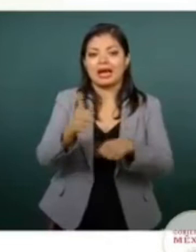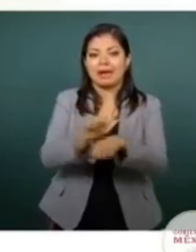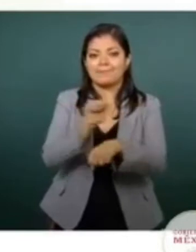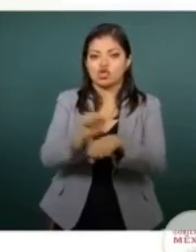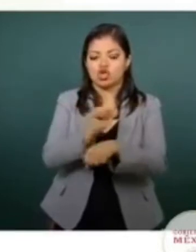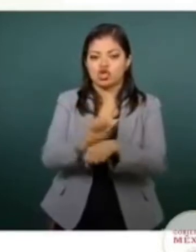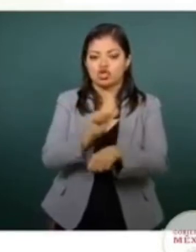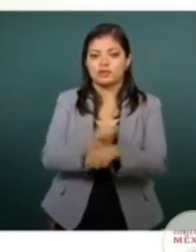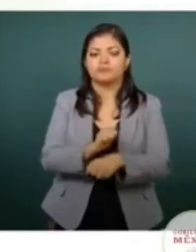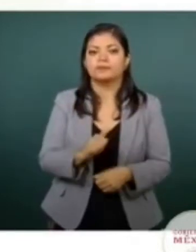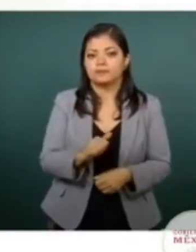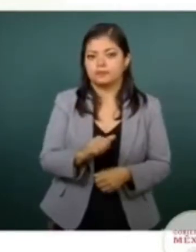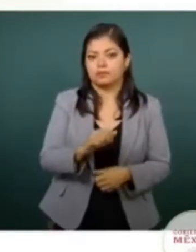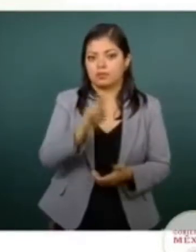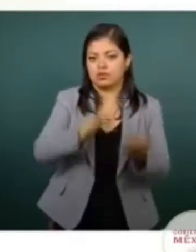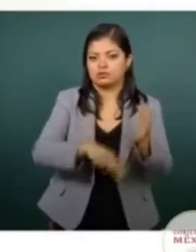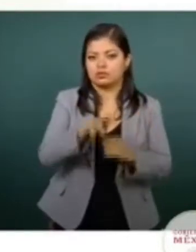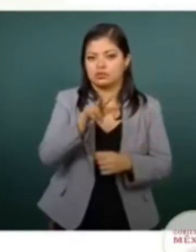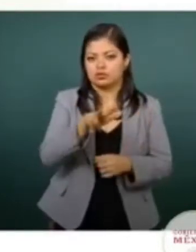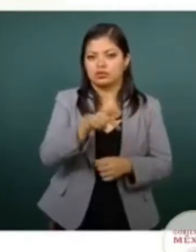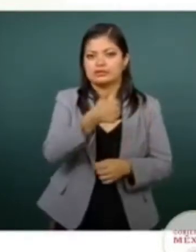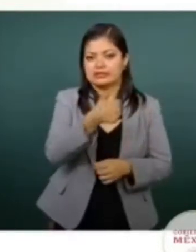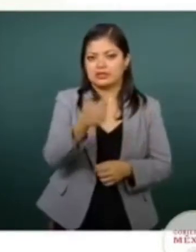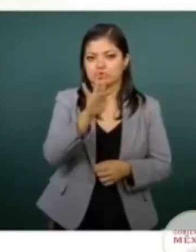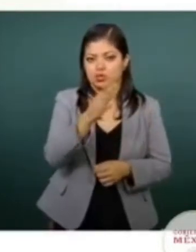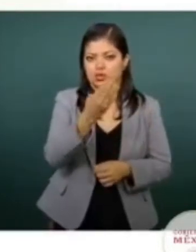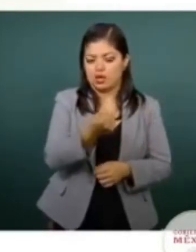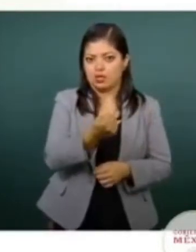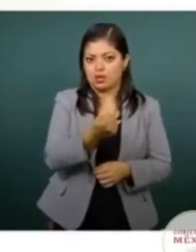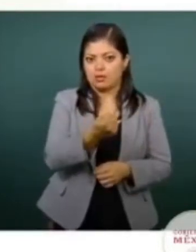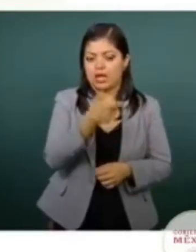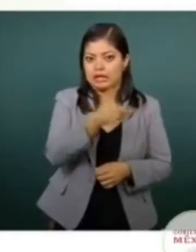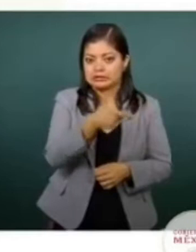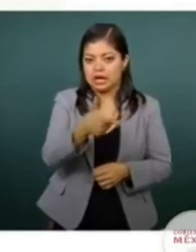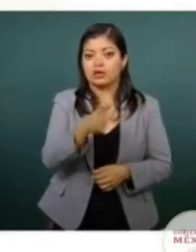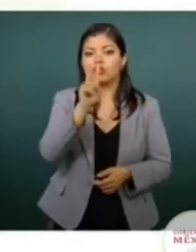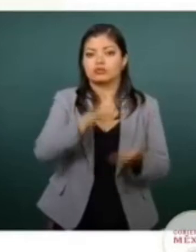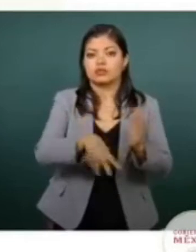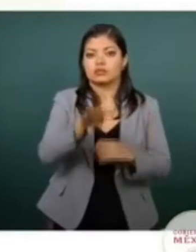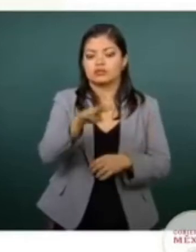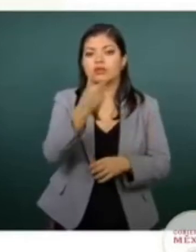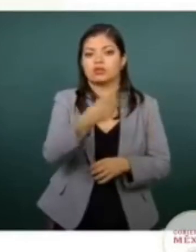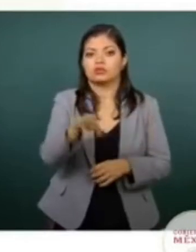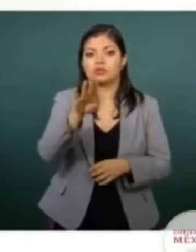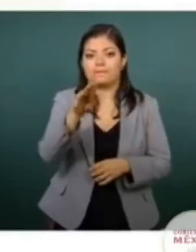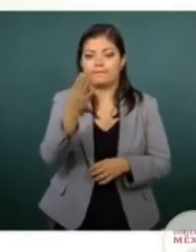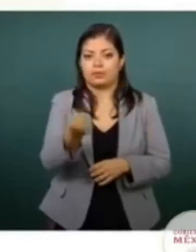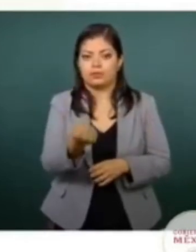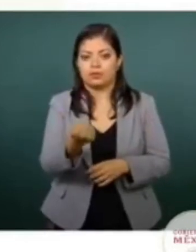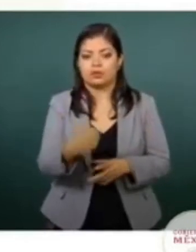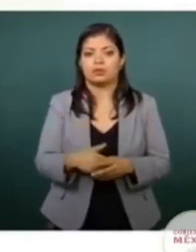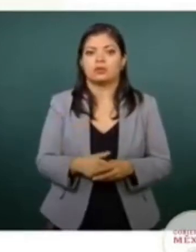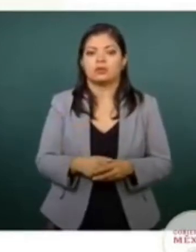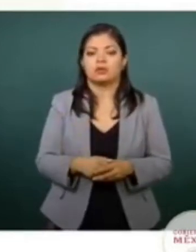En el 2018 fueron 659 eventos. En el 19, 299. Lo